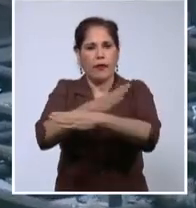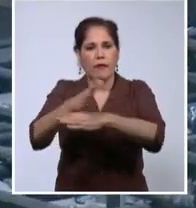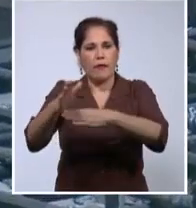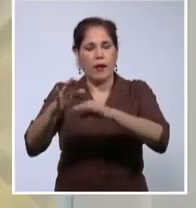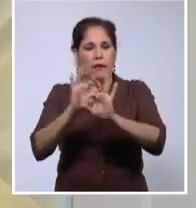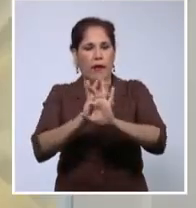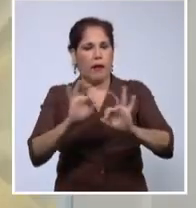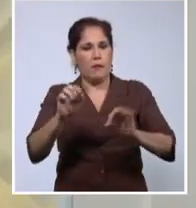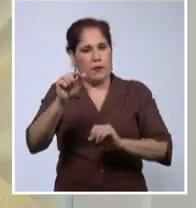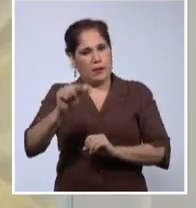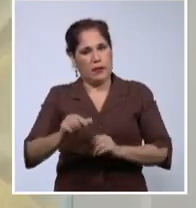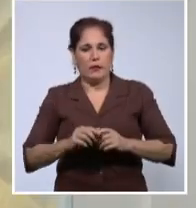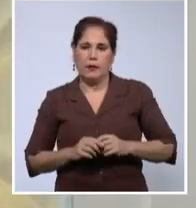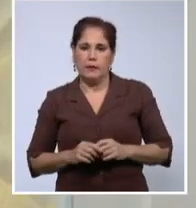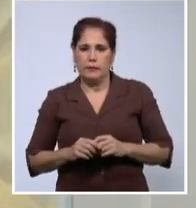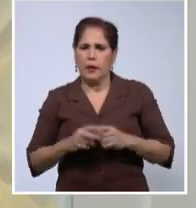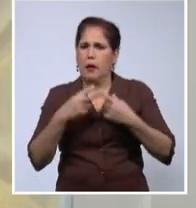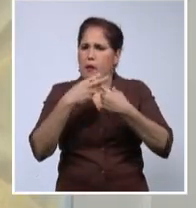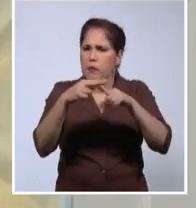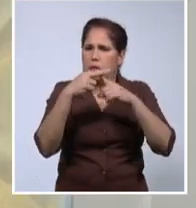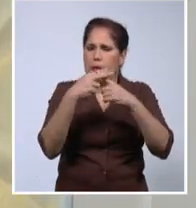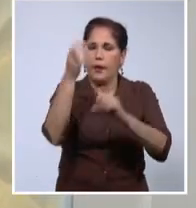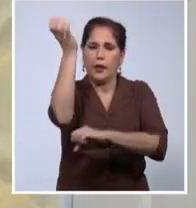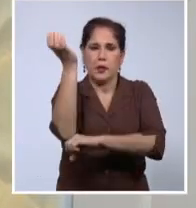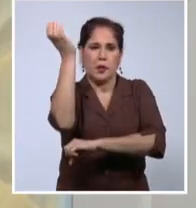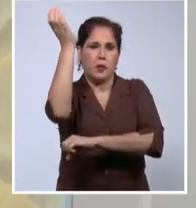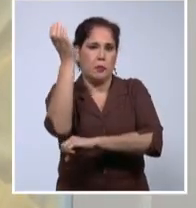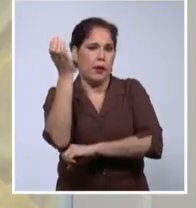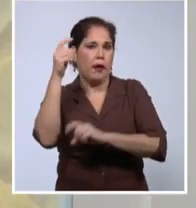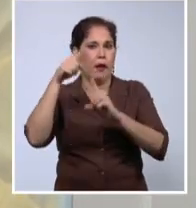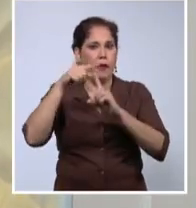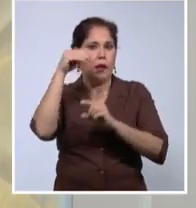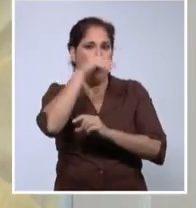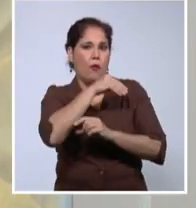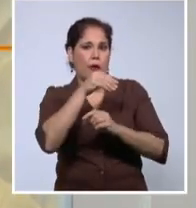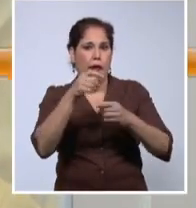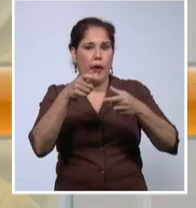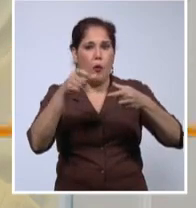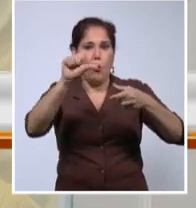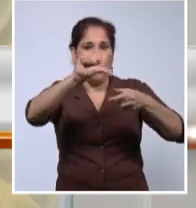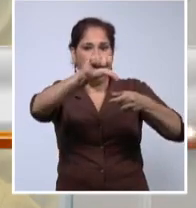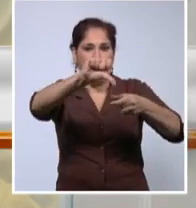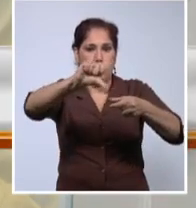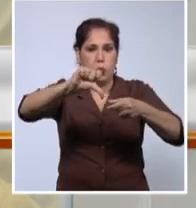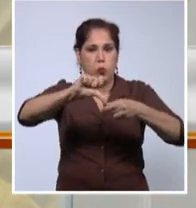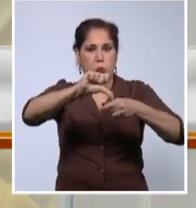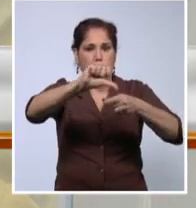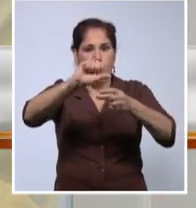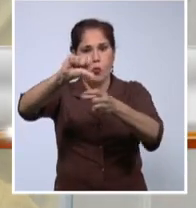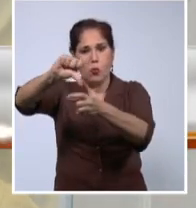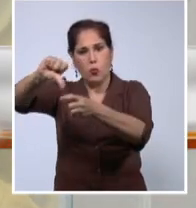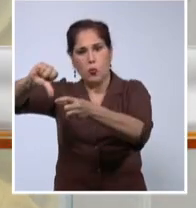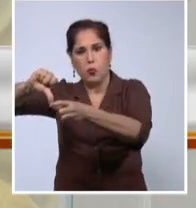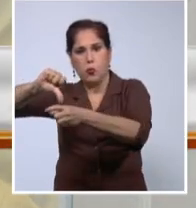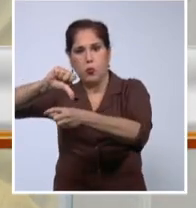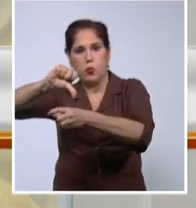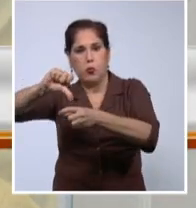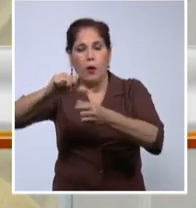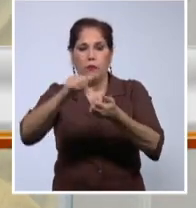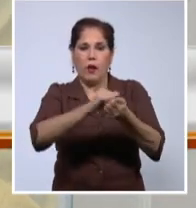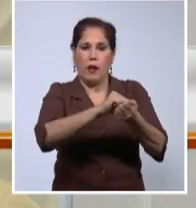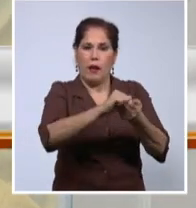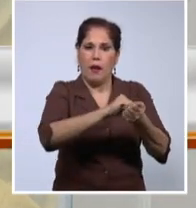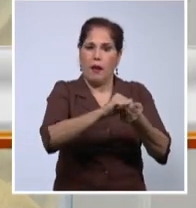especialidades. Como es reparaciones de chimeneas, tecnologías con molde deslizantes, sistemas de ingenieros de vapor, gastronomía, lavandería,